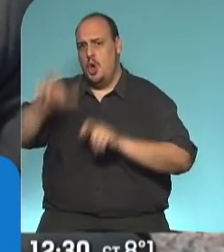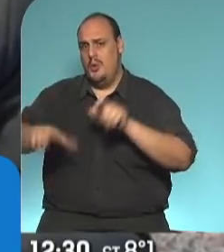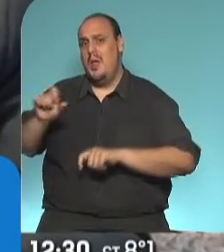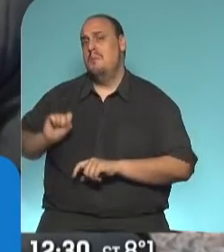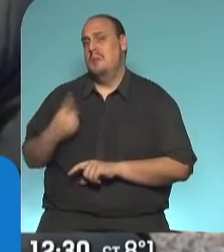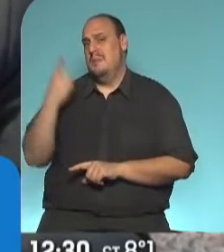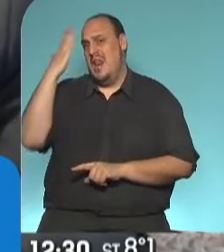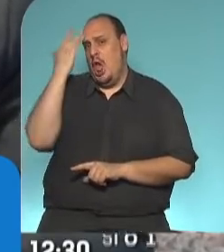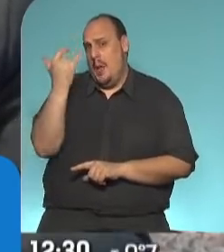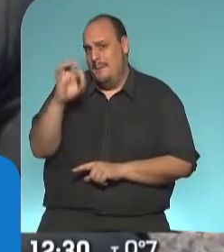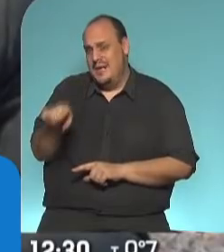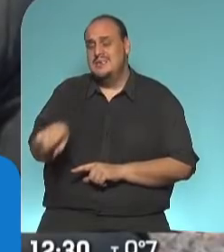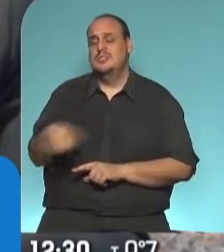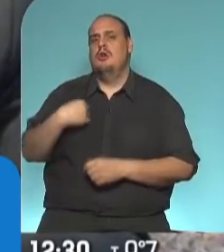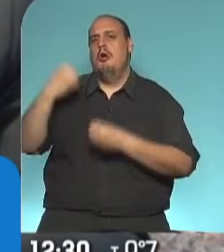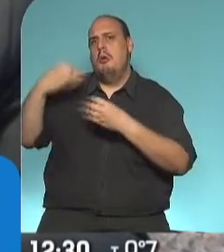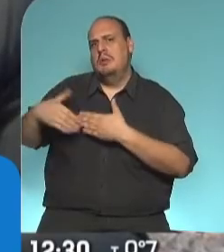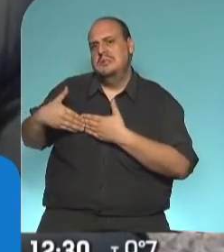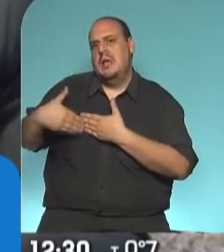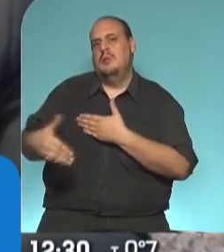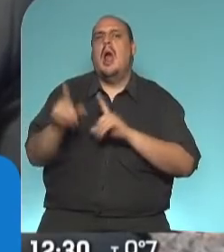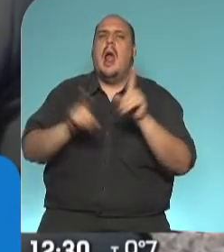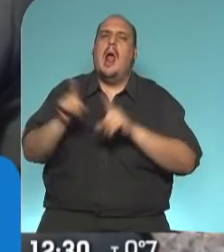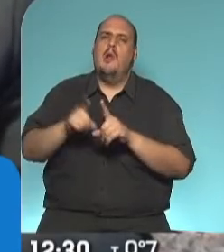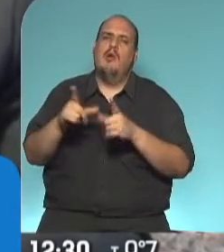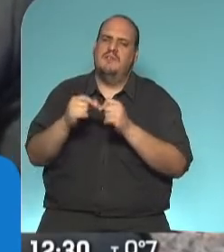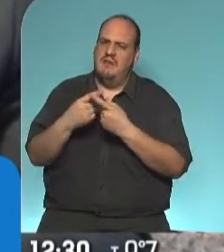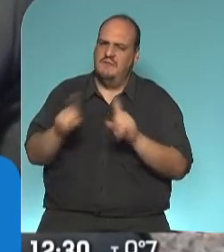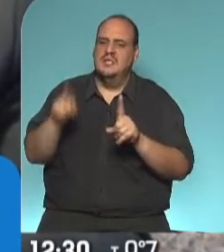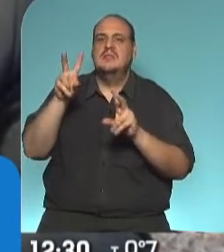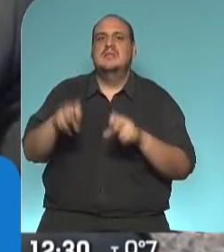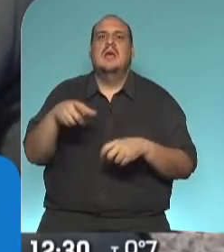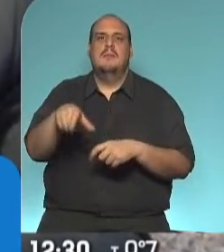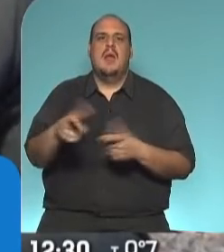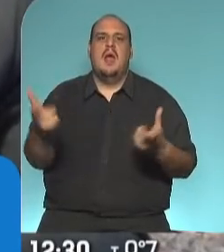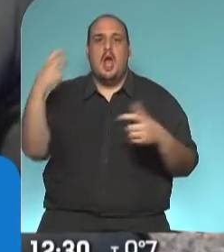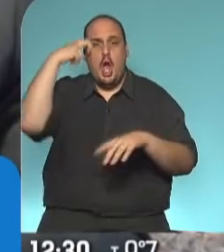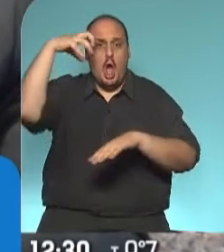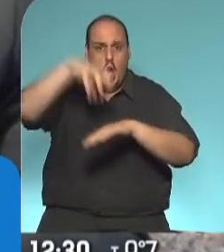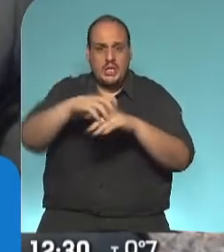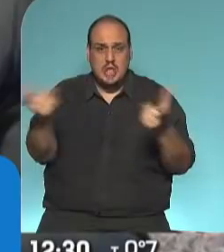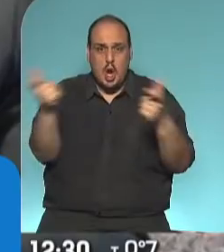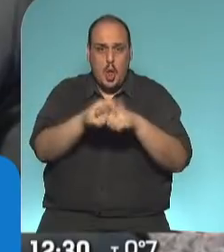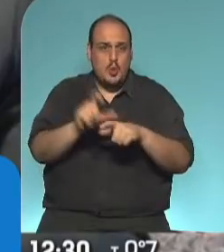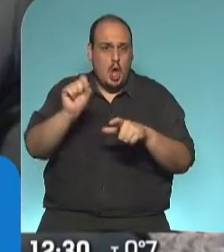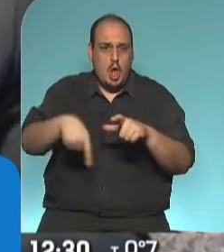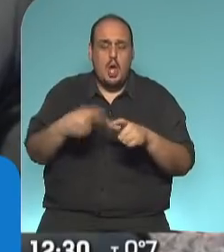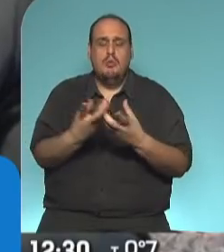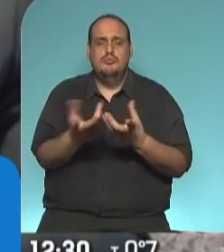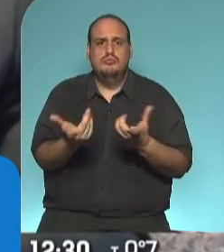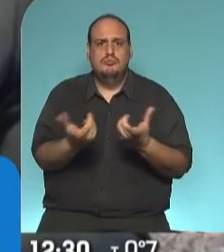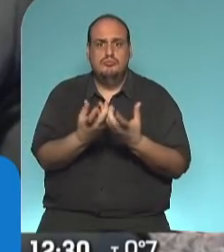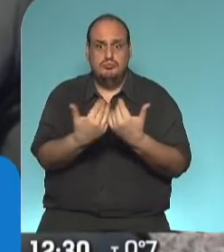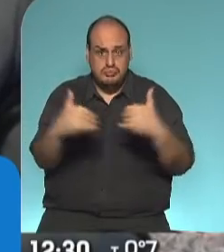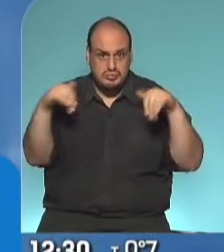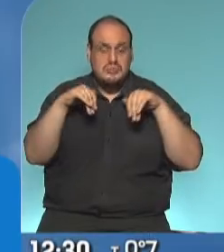marzo, cuando abrimos, algunos en otra fecha, las sesiones ordinarias de nuestras legislaturas, usted